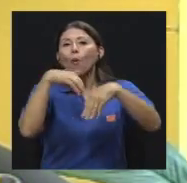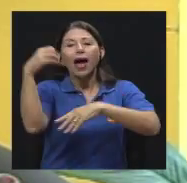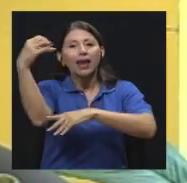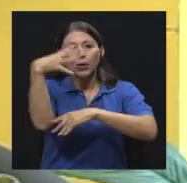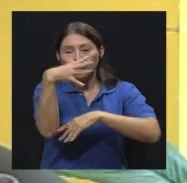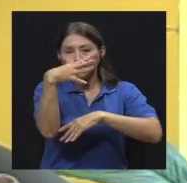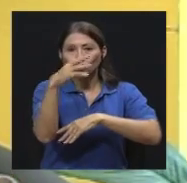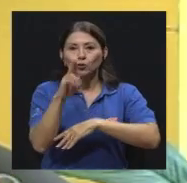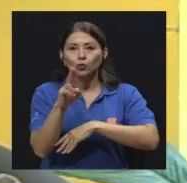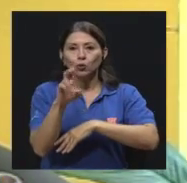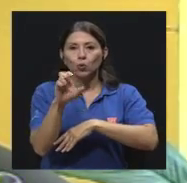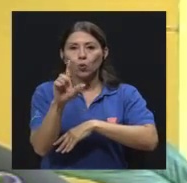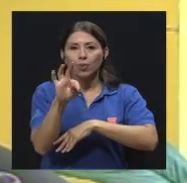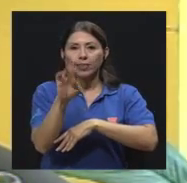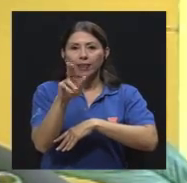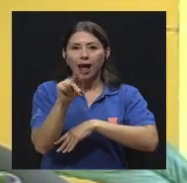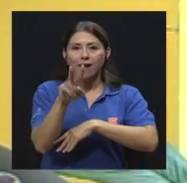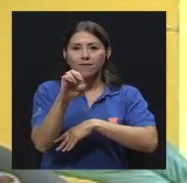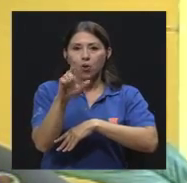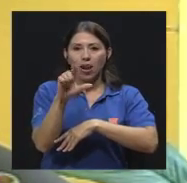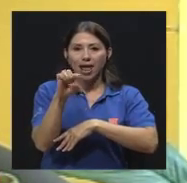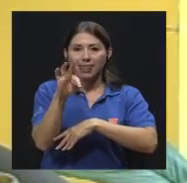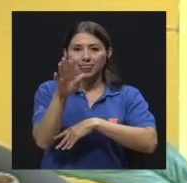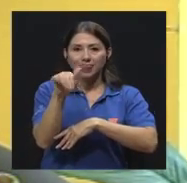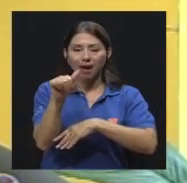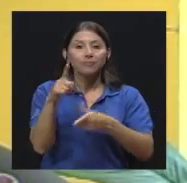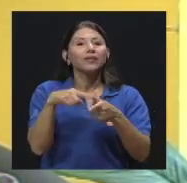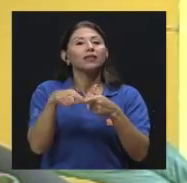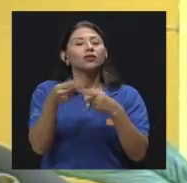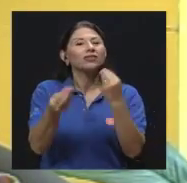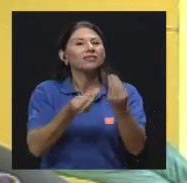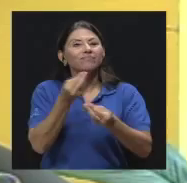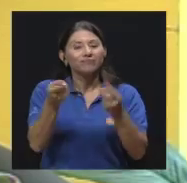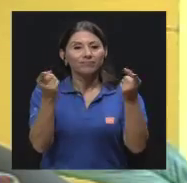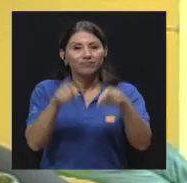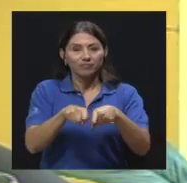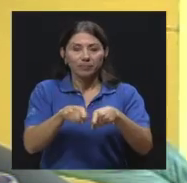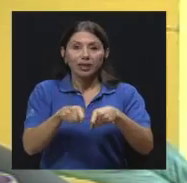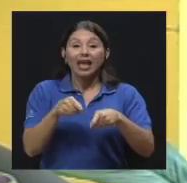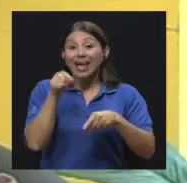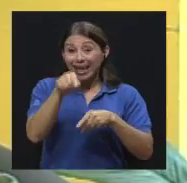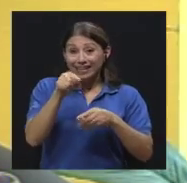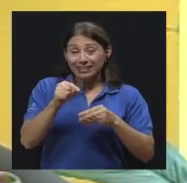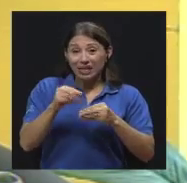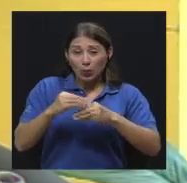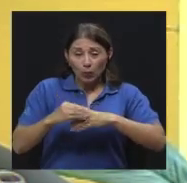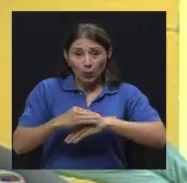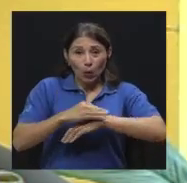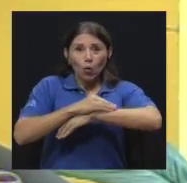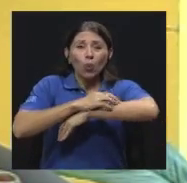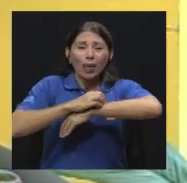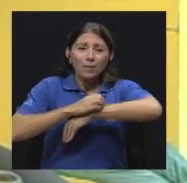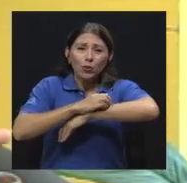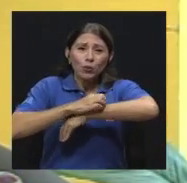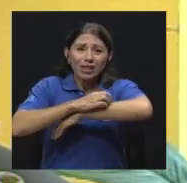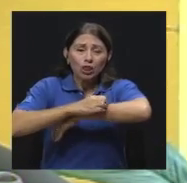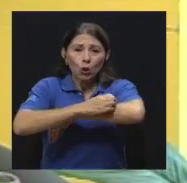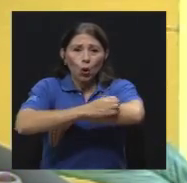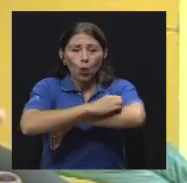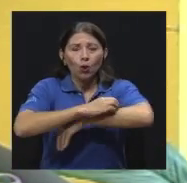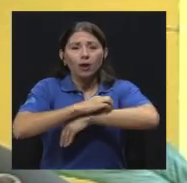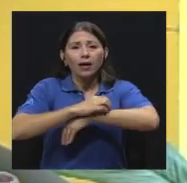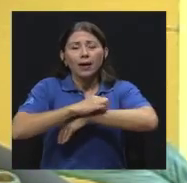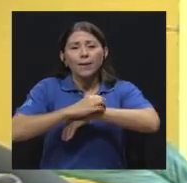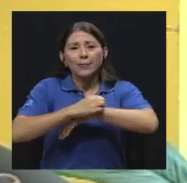luz ultravioleta, ¿verdad? Entonces, las manifestaciones clínicas son así, dan prurito, comezón que